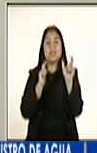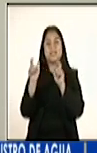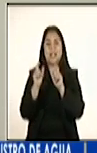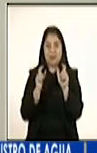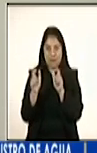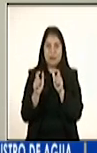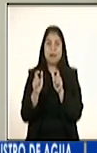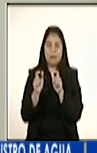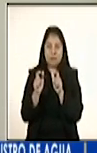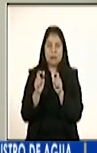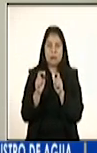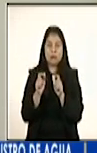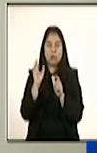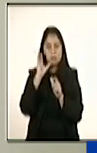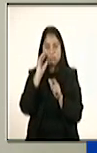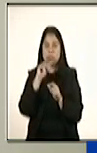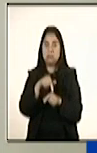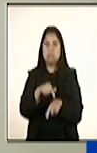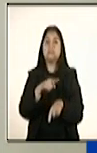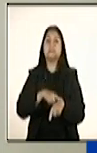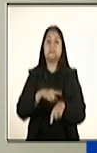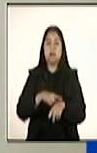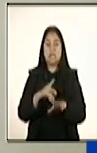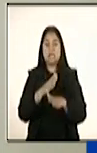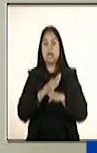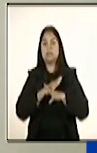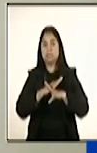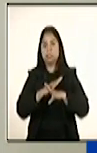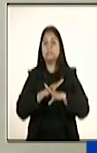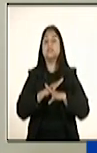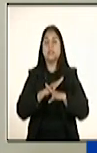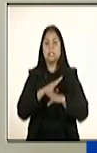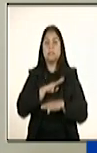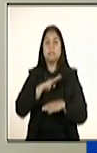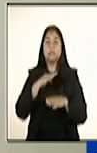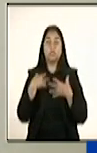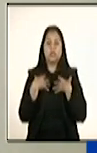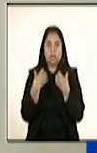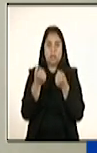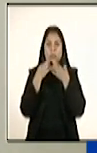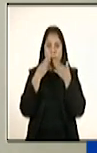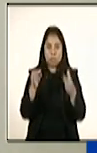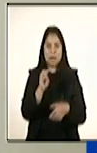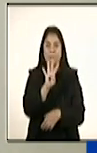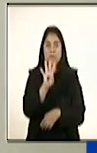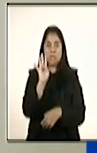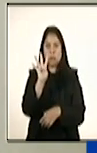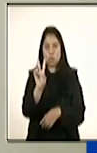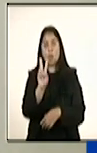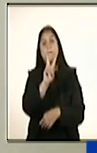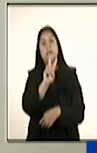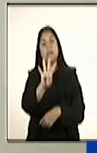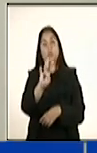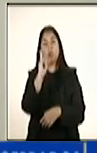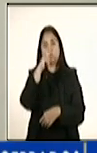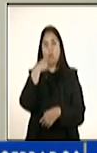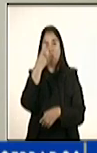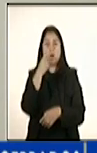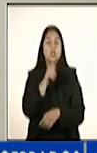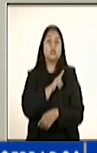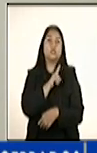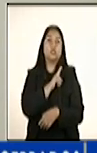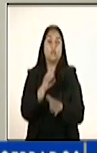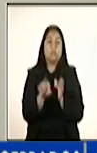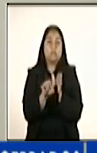similares, por restricciones de salud pública a las 24 horas del día, con excepción de los locales que presten servicios